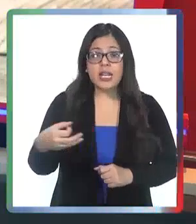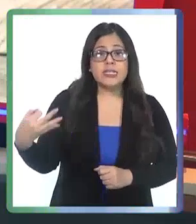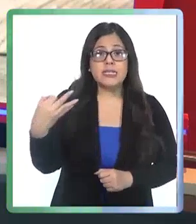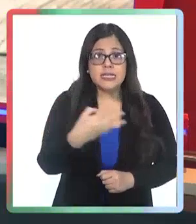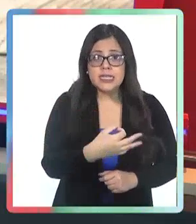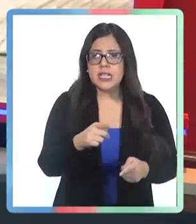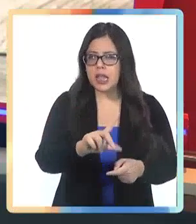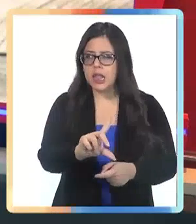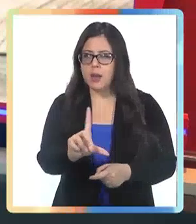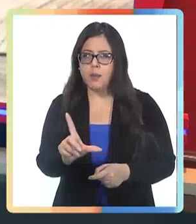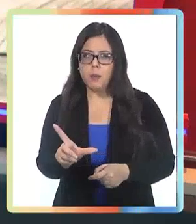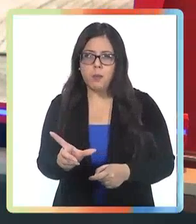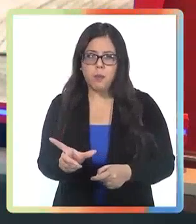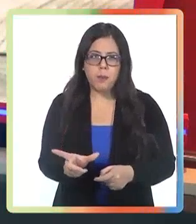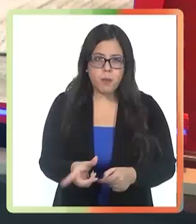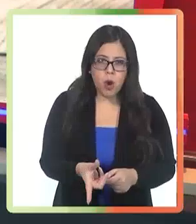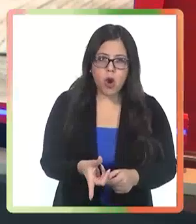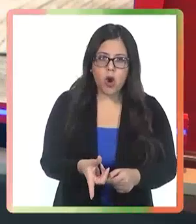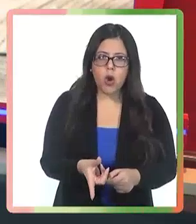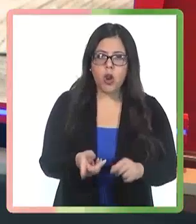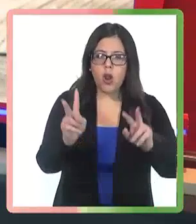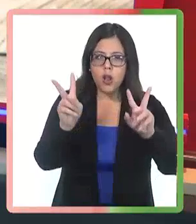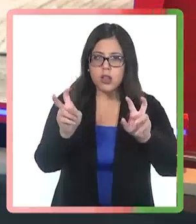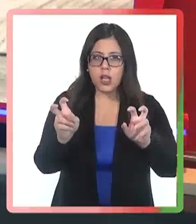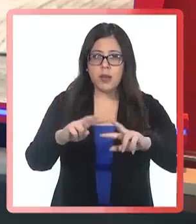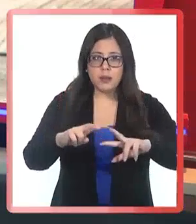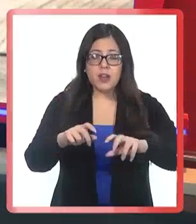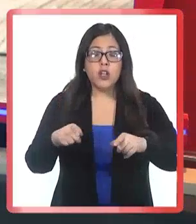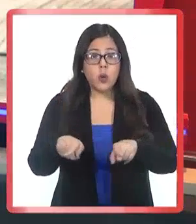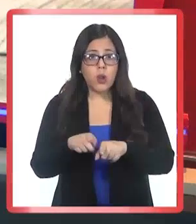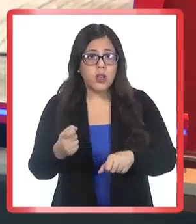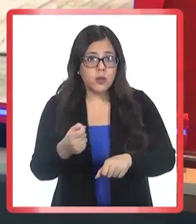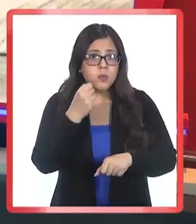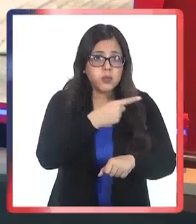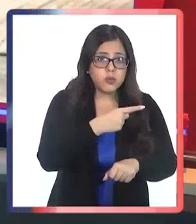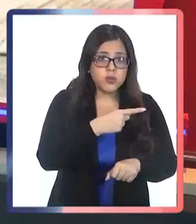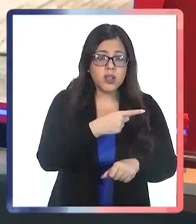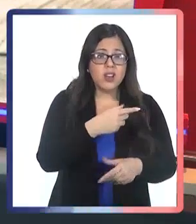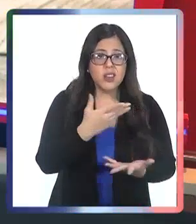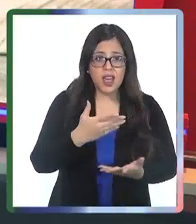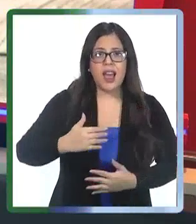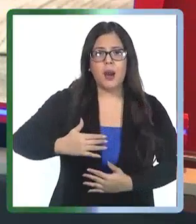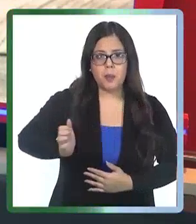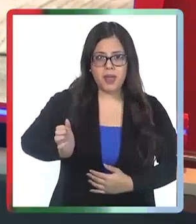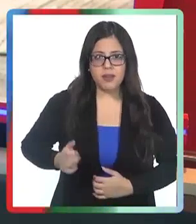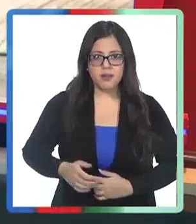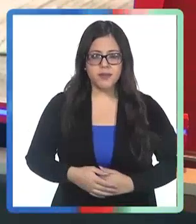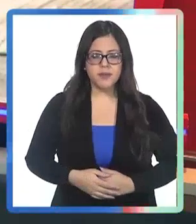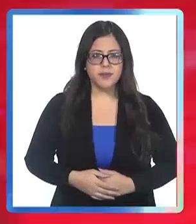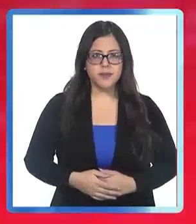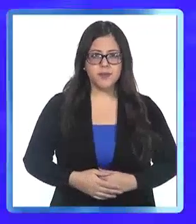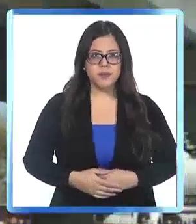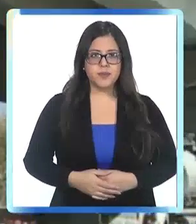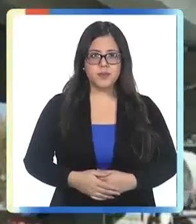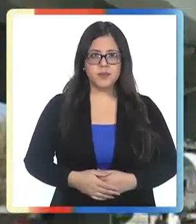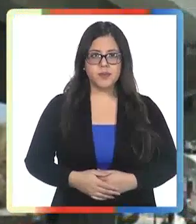demorado demasiado tiempo. Por lo tanto, presentaron la denuncia ante la PDI. BTV2 nos explica.